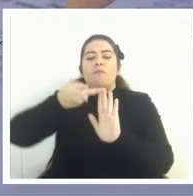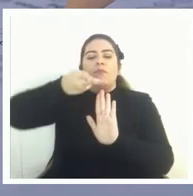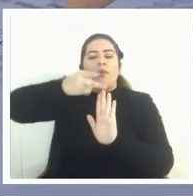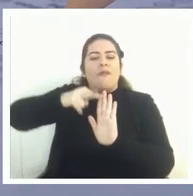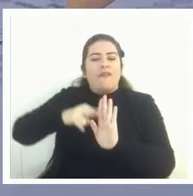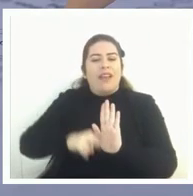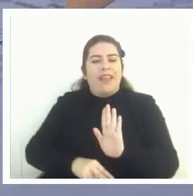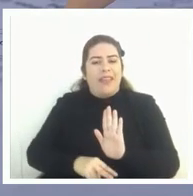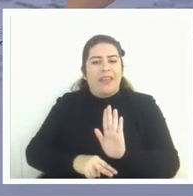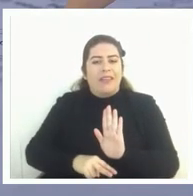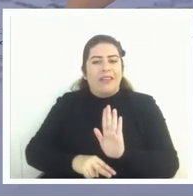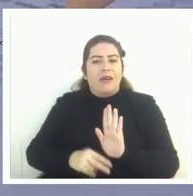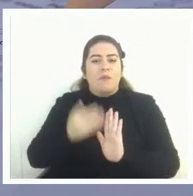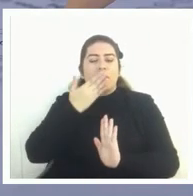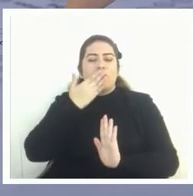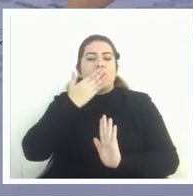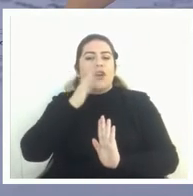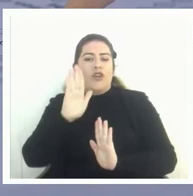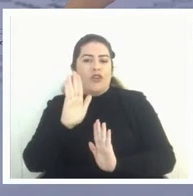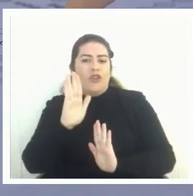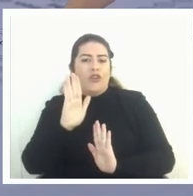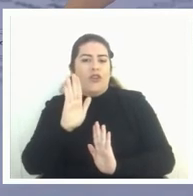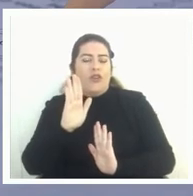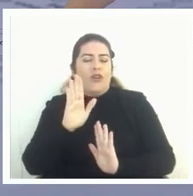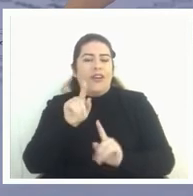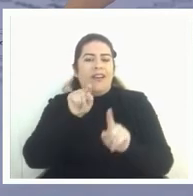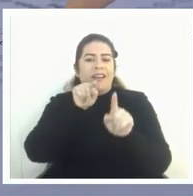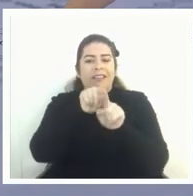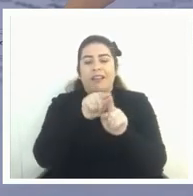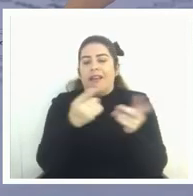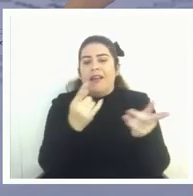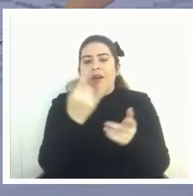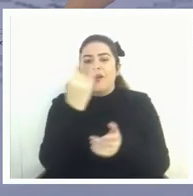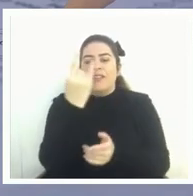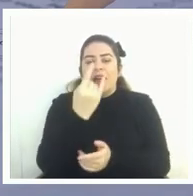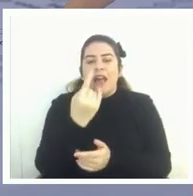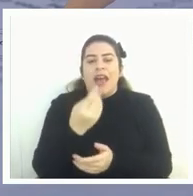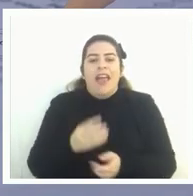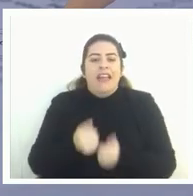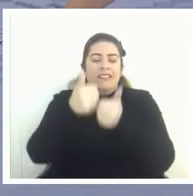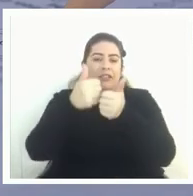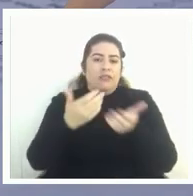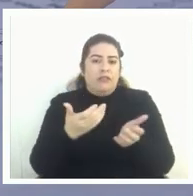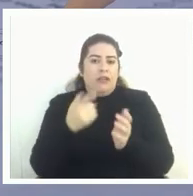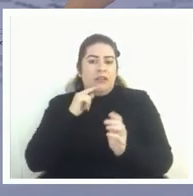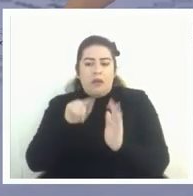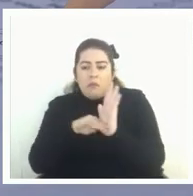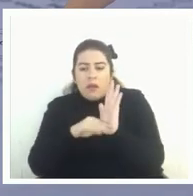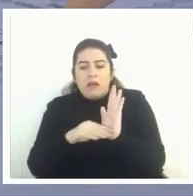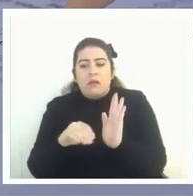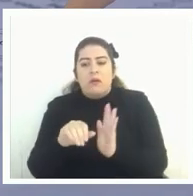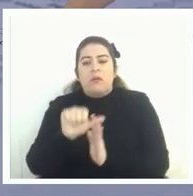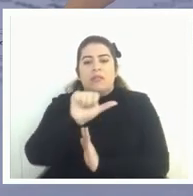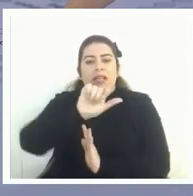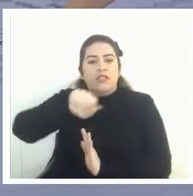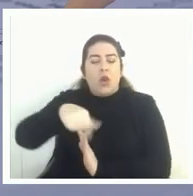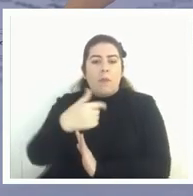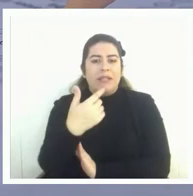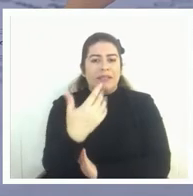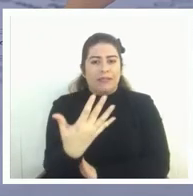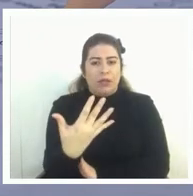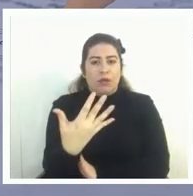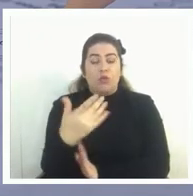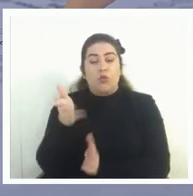vaya bien a la universidad que el que tiene un puntaje menor a nadie se le podría ocurrir que el que tiene un 6.5 en un